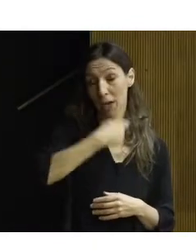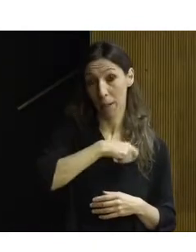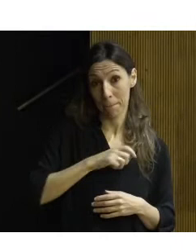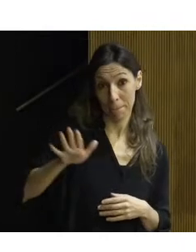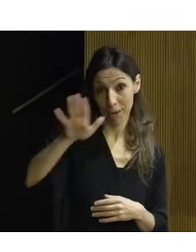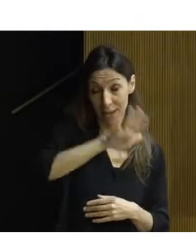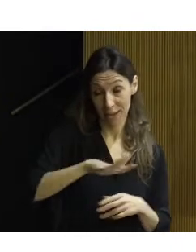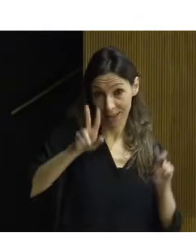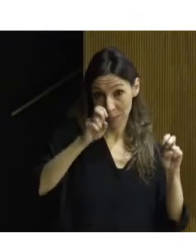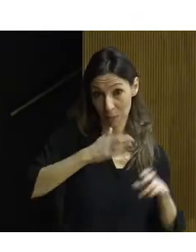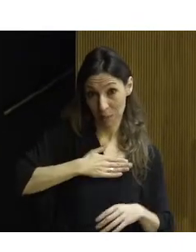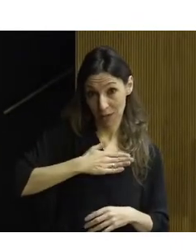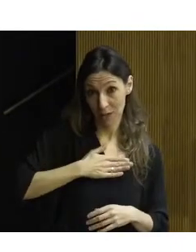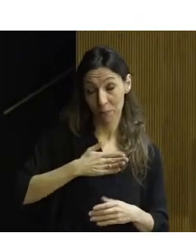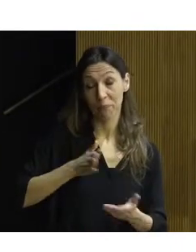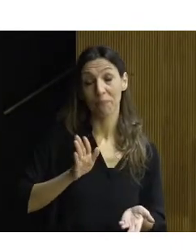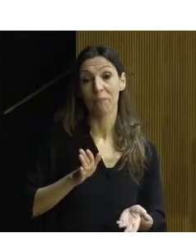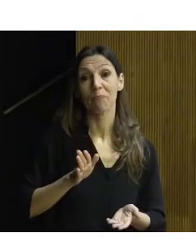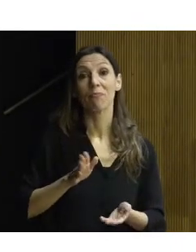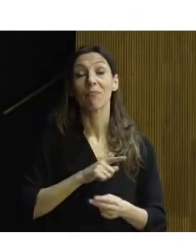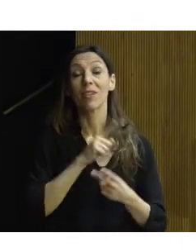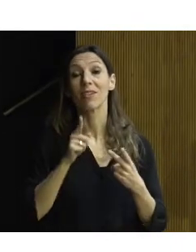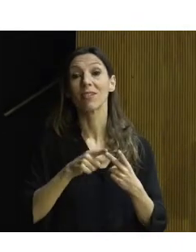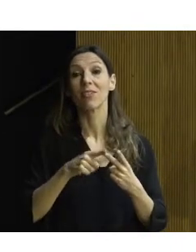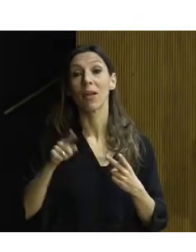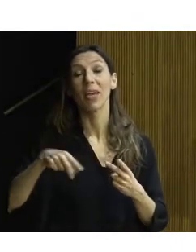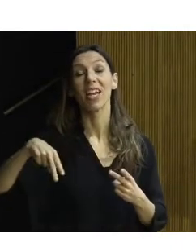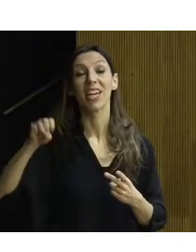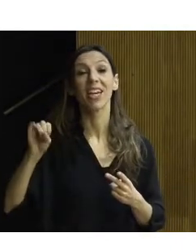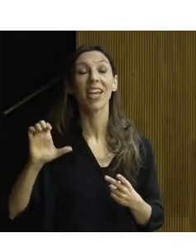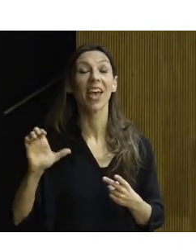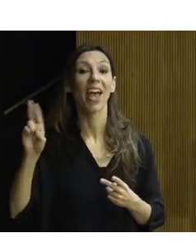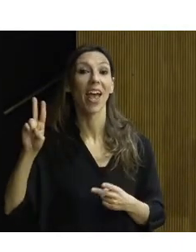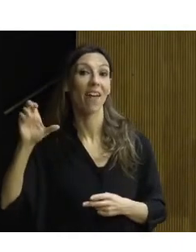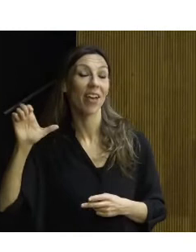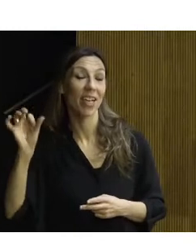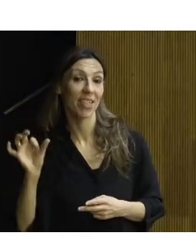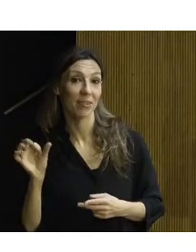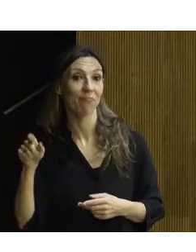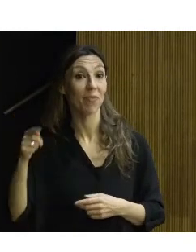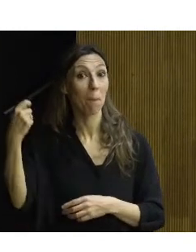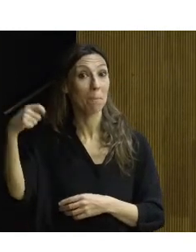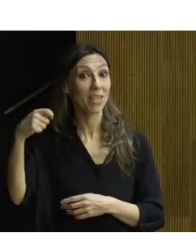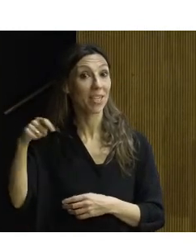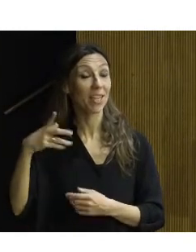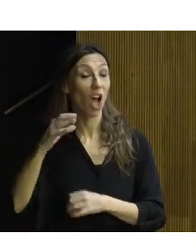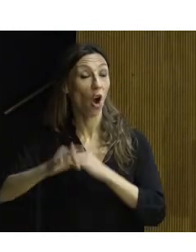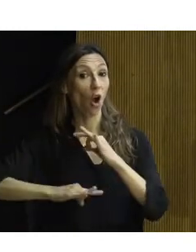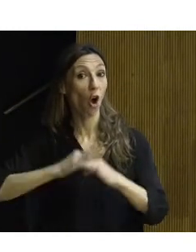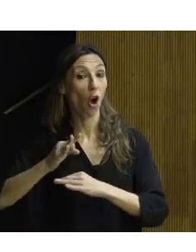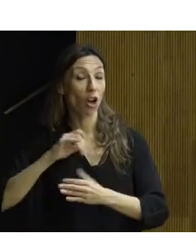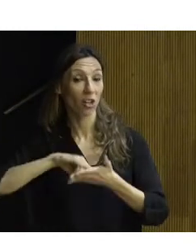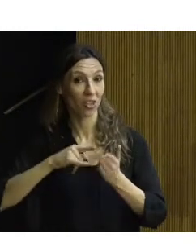Por otro lado, tenemos a Nieves Peinado, que además de ser presidenta del órgano técnico responsable de este